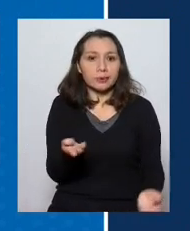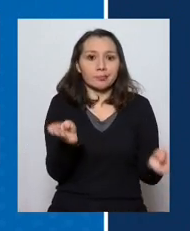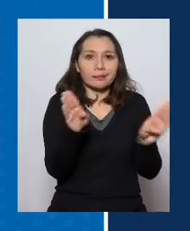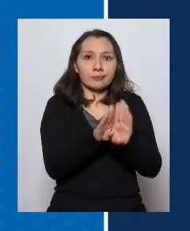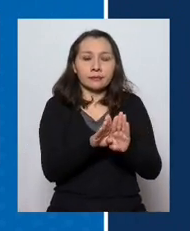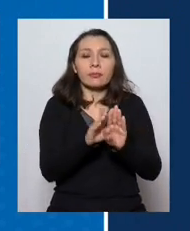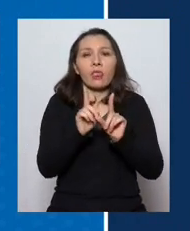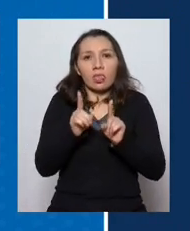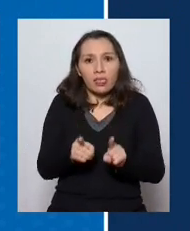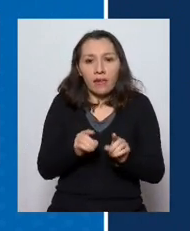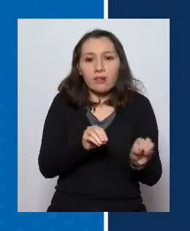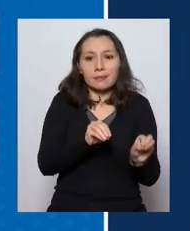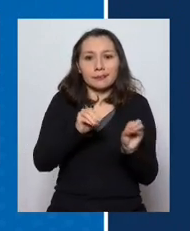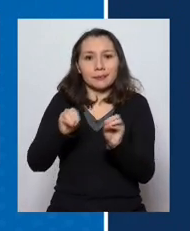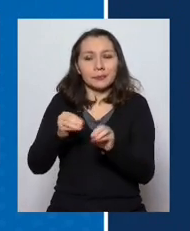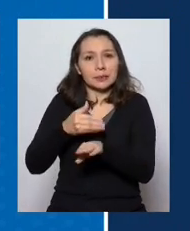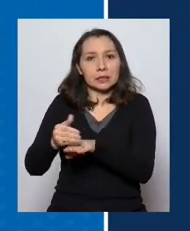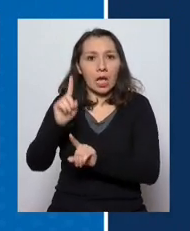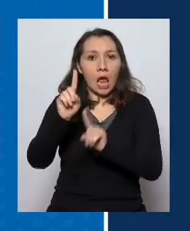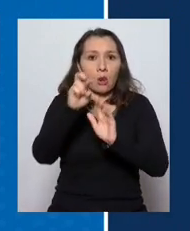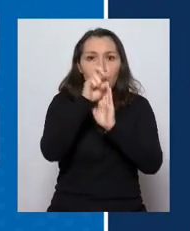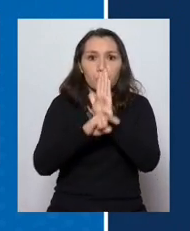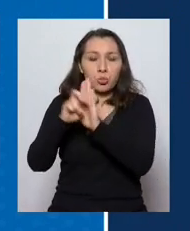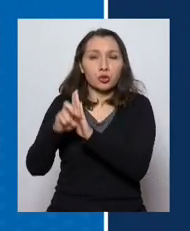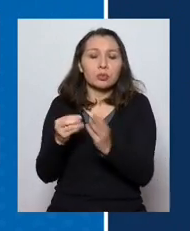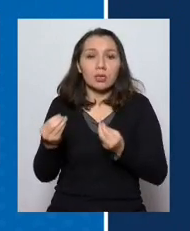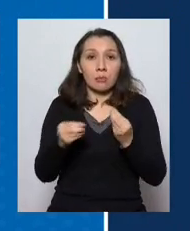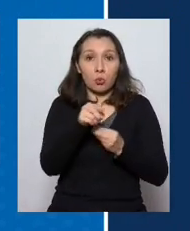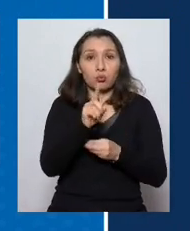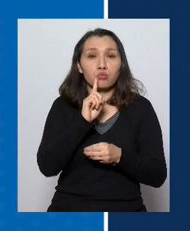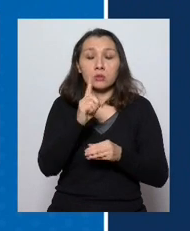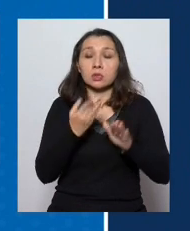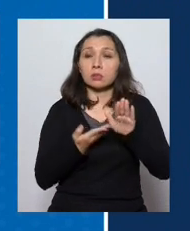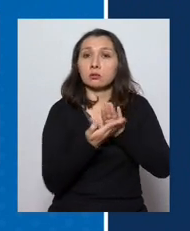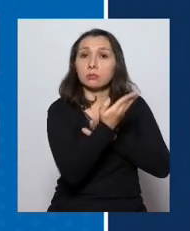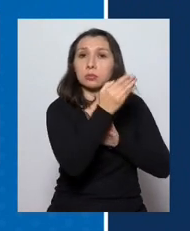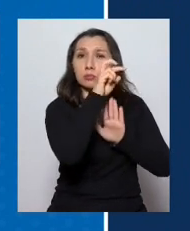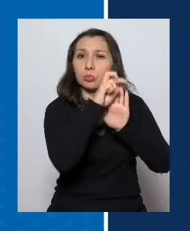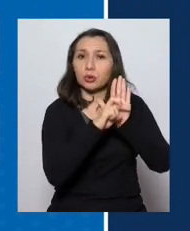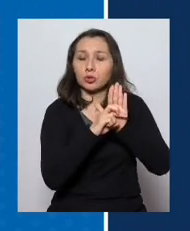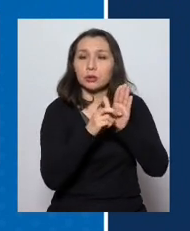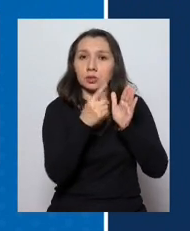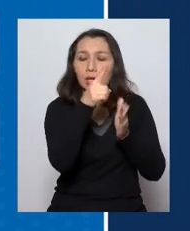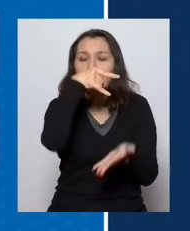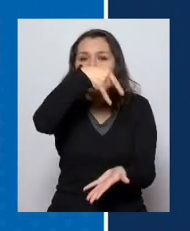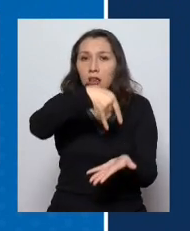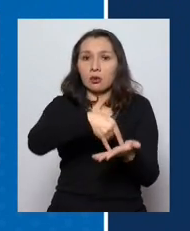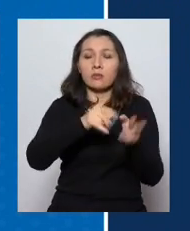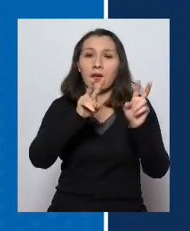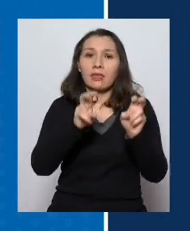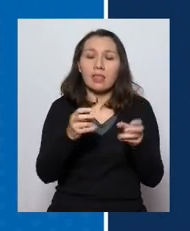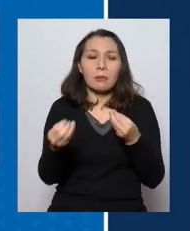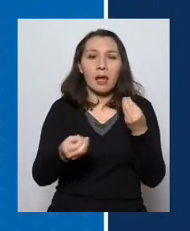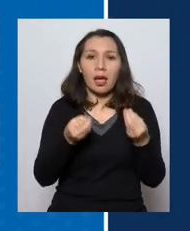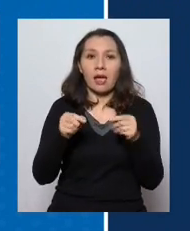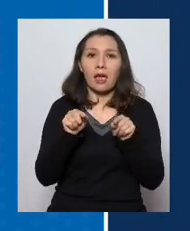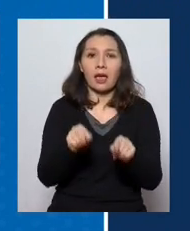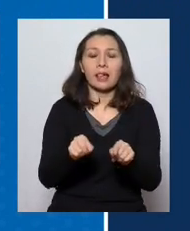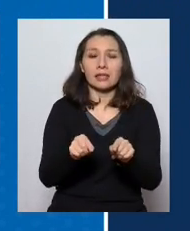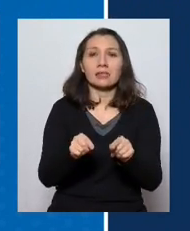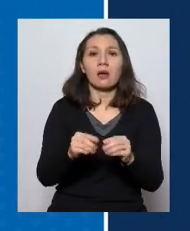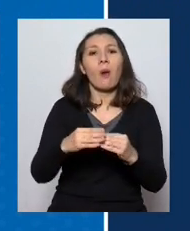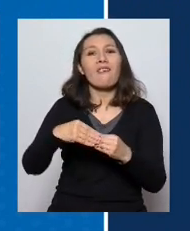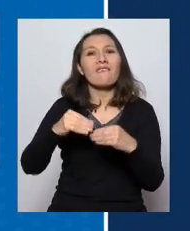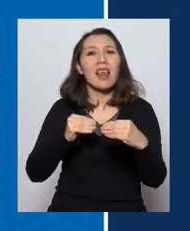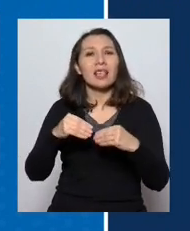que también debería retrasar algunos proyectos por ejemplo lo que tienen ustedes ingresado en el Congreso que tiene que ver con esta